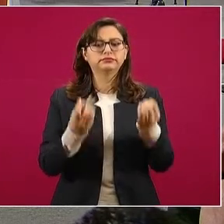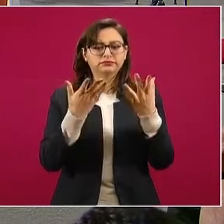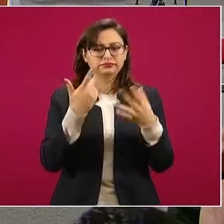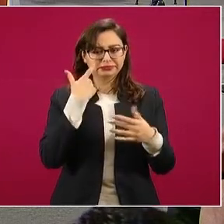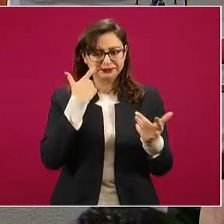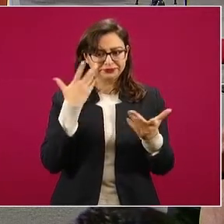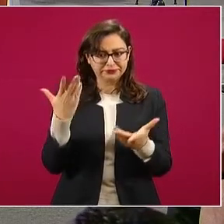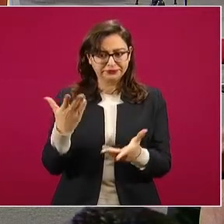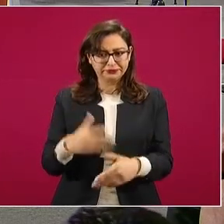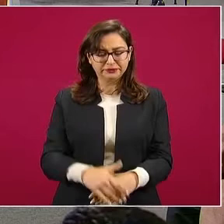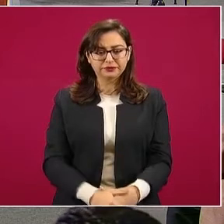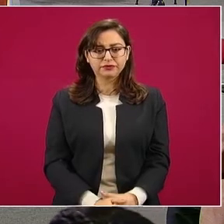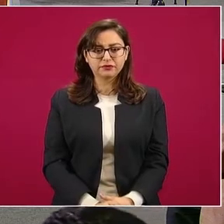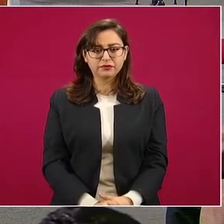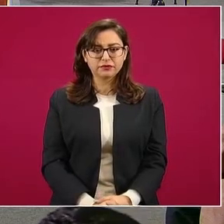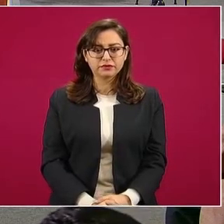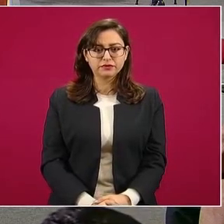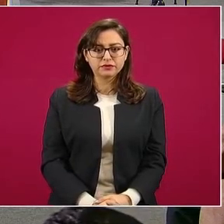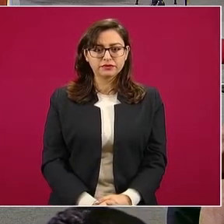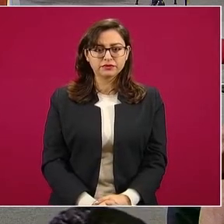¿Sí la tienen?